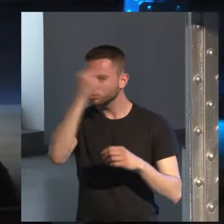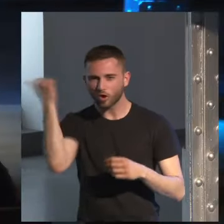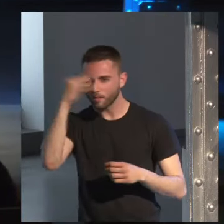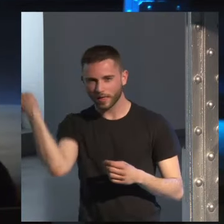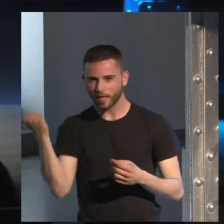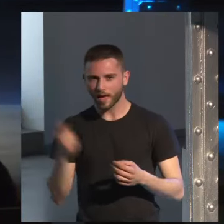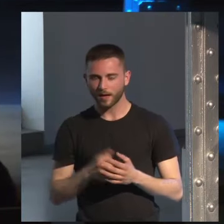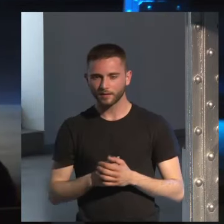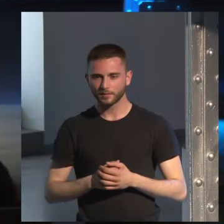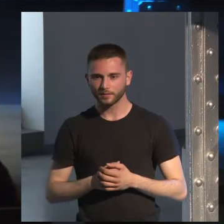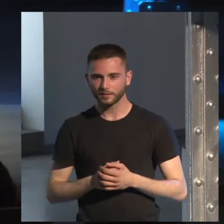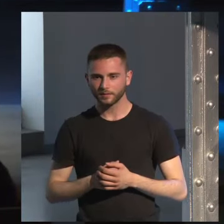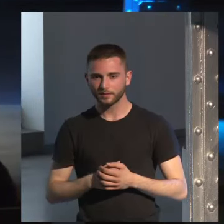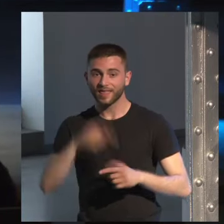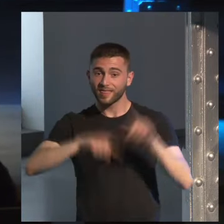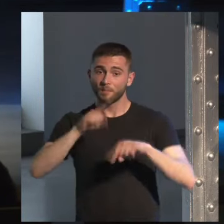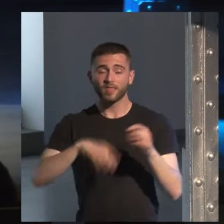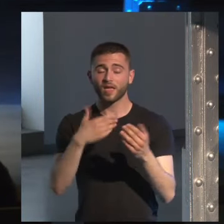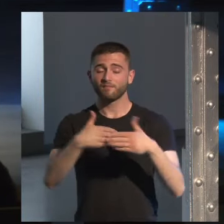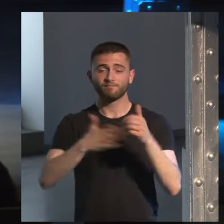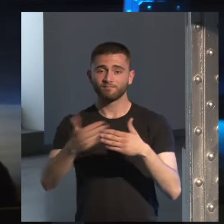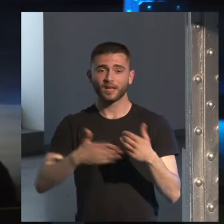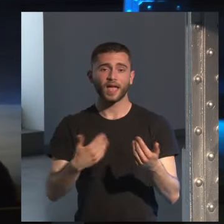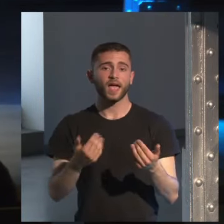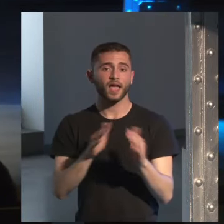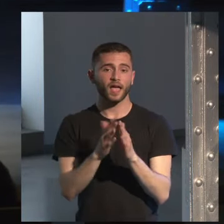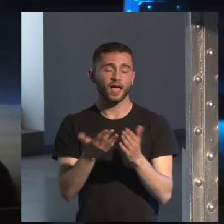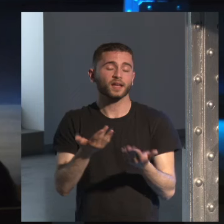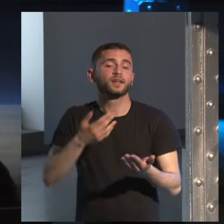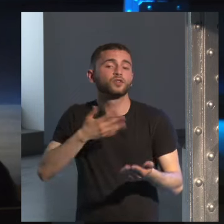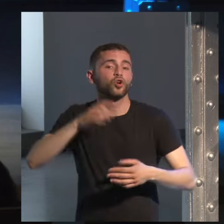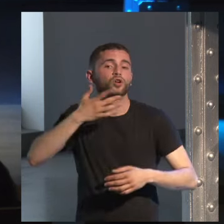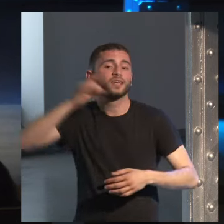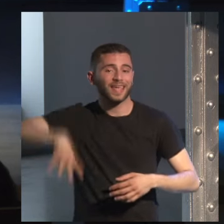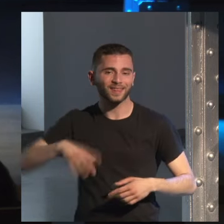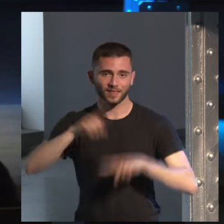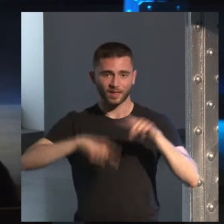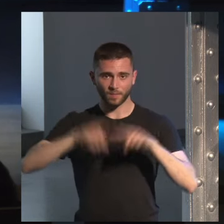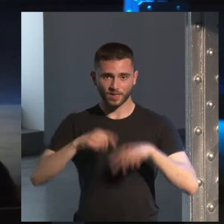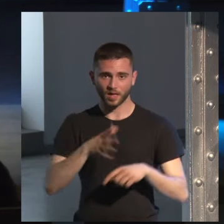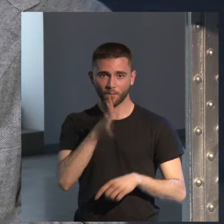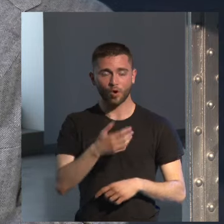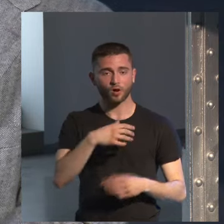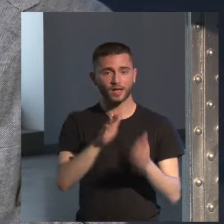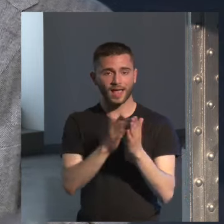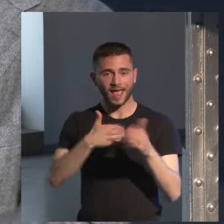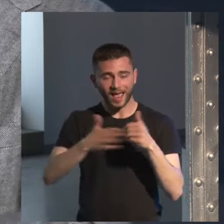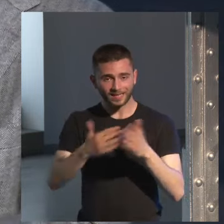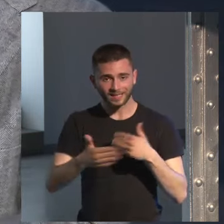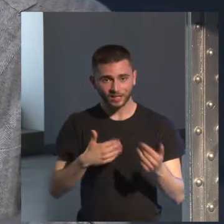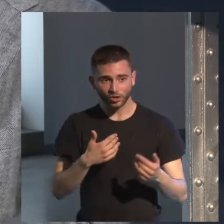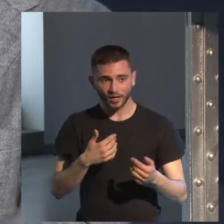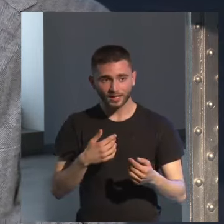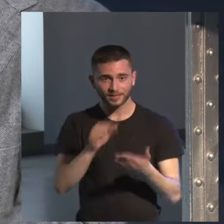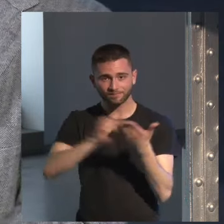escritor que estés leyendo depende del escritor que estés leyendo porque hay escritores que sobre todo cuando estoy escribiendo me